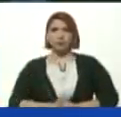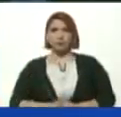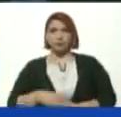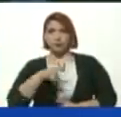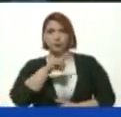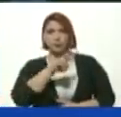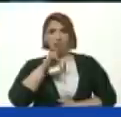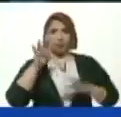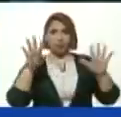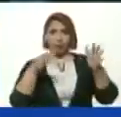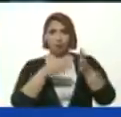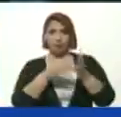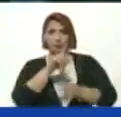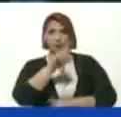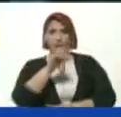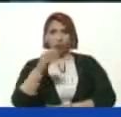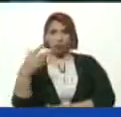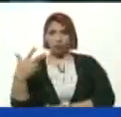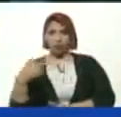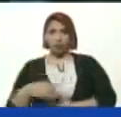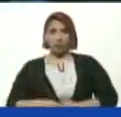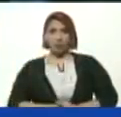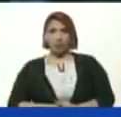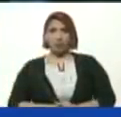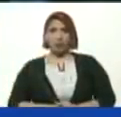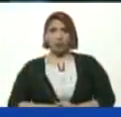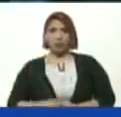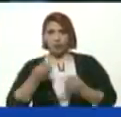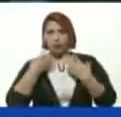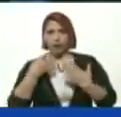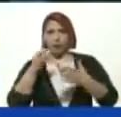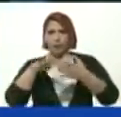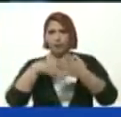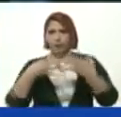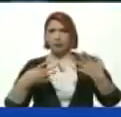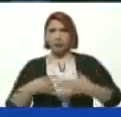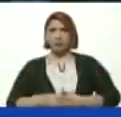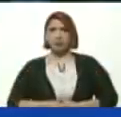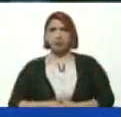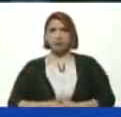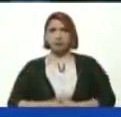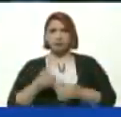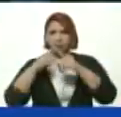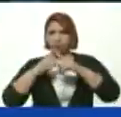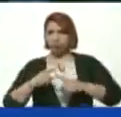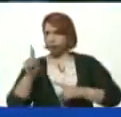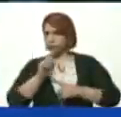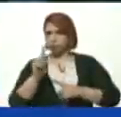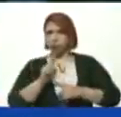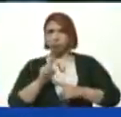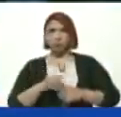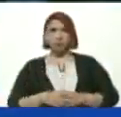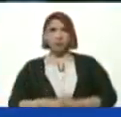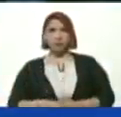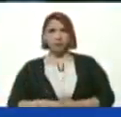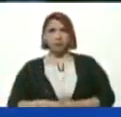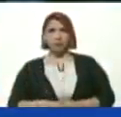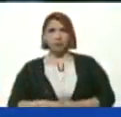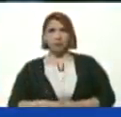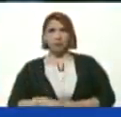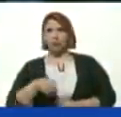29.103 Guanyulí ¿Tú eres bueno Por la matemática? No eres bueno ¿Tú, Uribito?